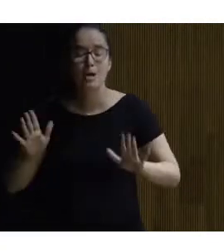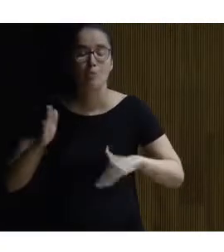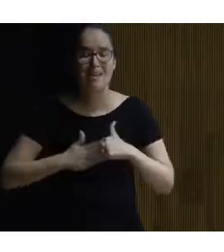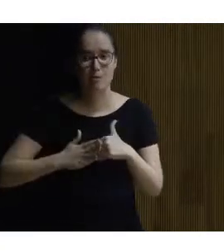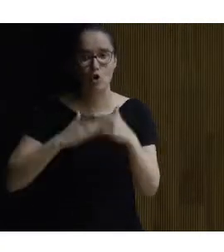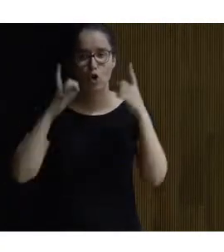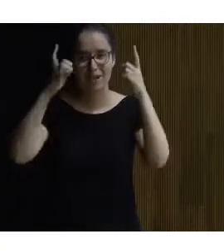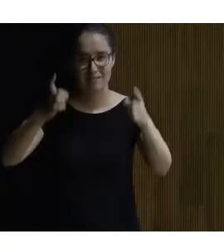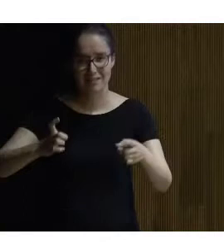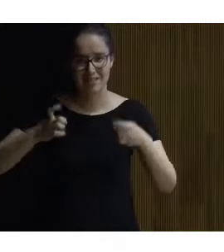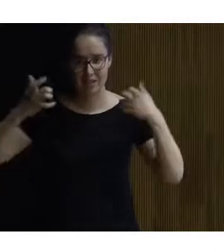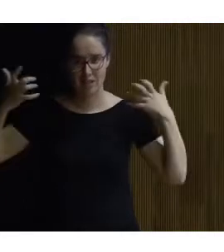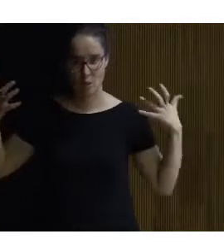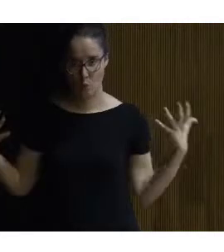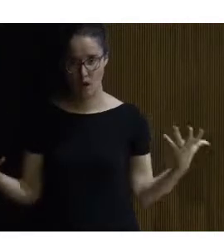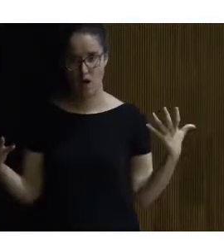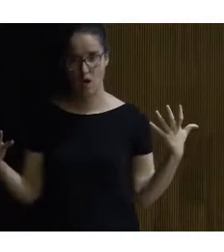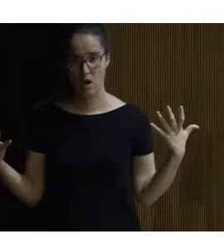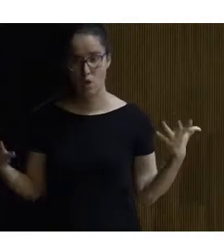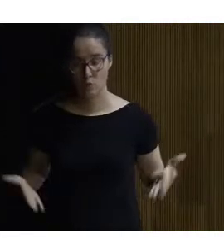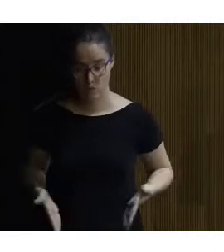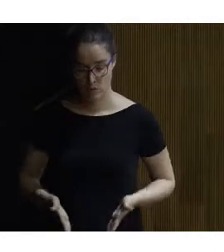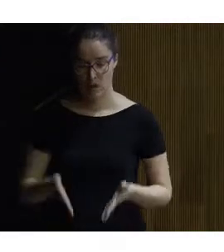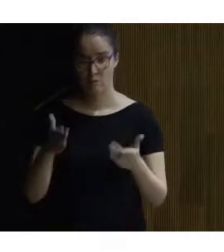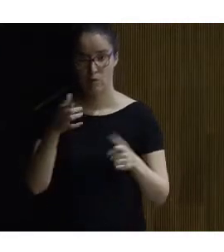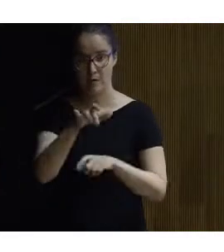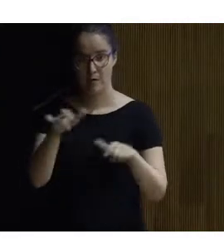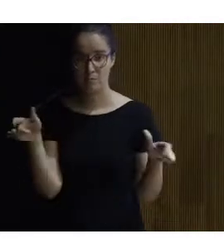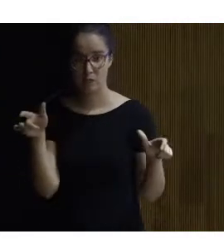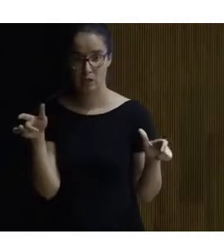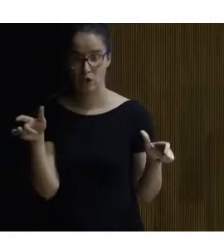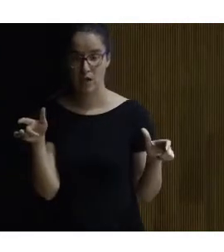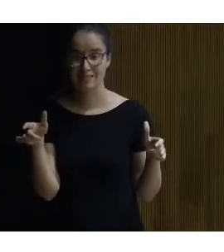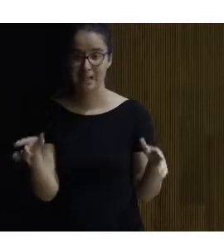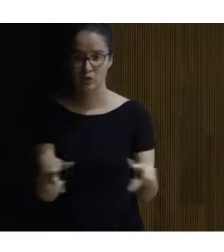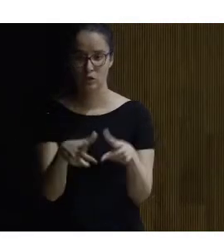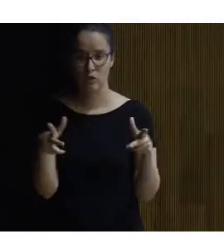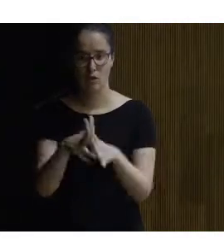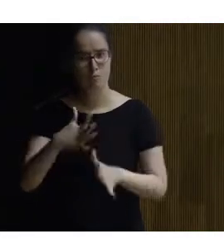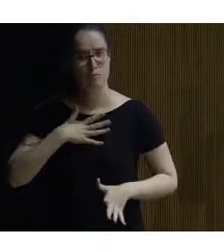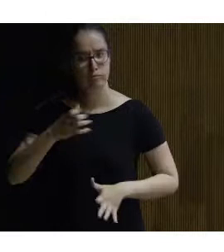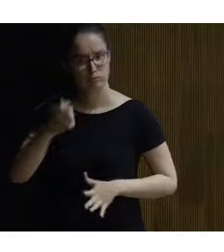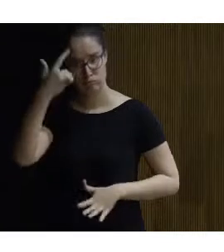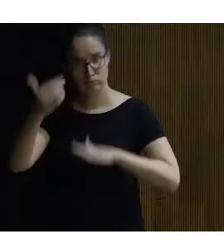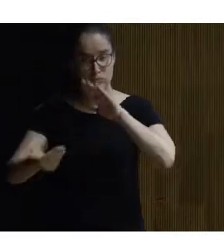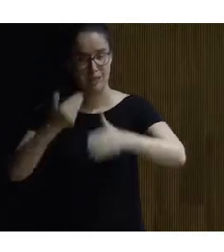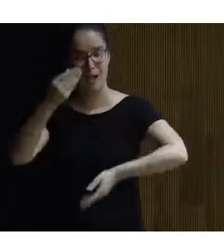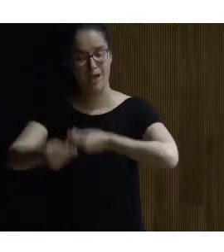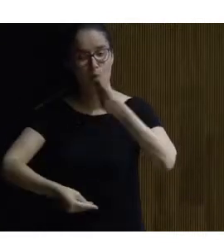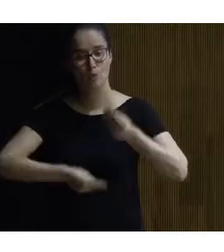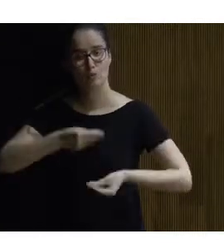menos lo que intenta es abrir un camino para que la gente la sociedad se atreva a utilizar